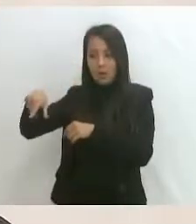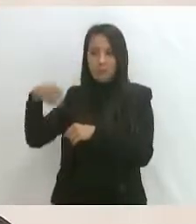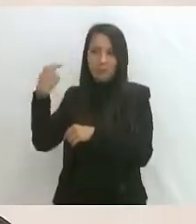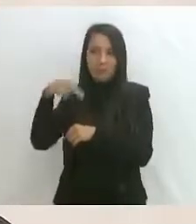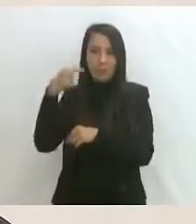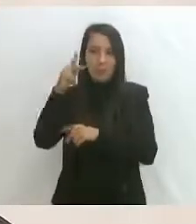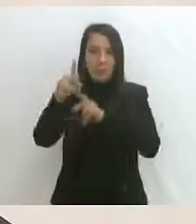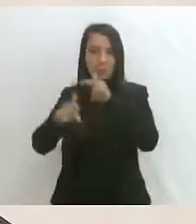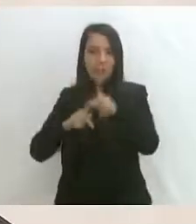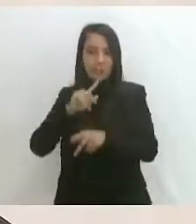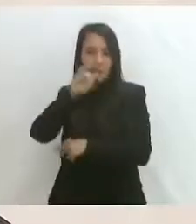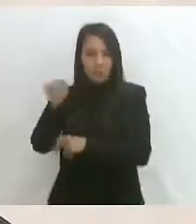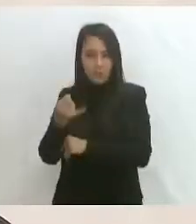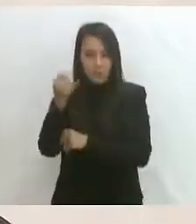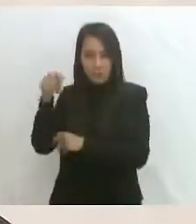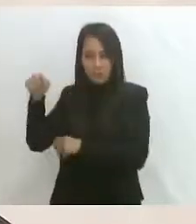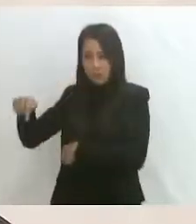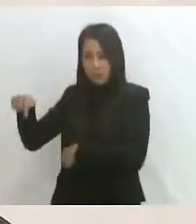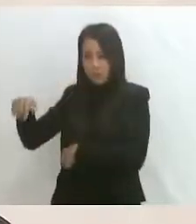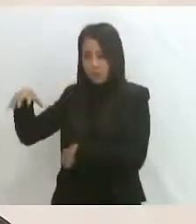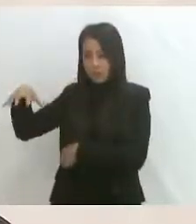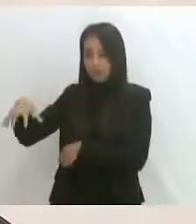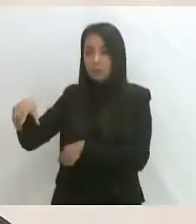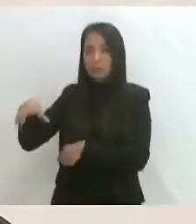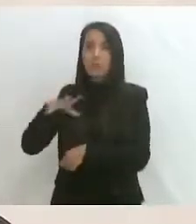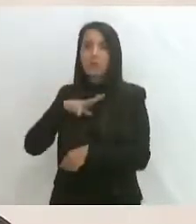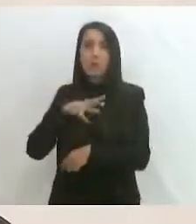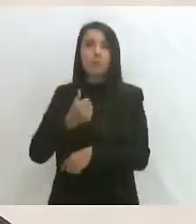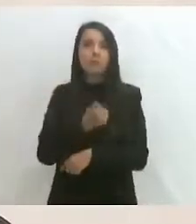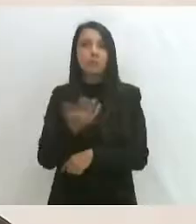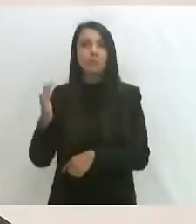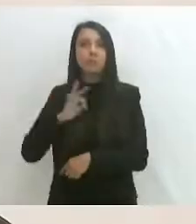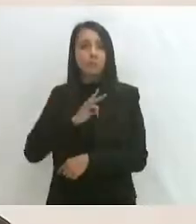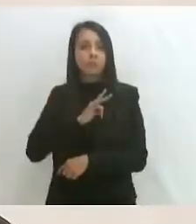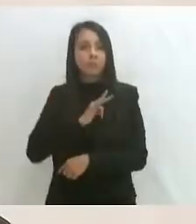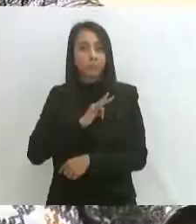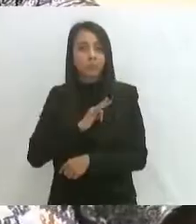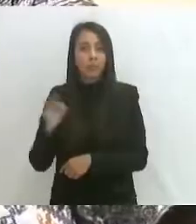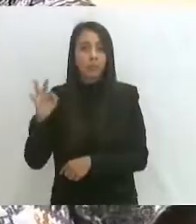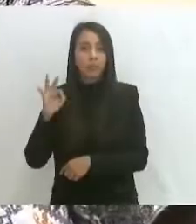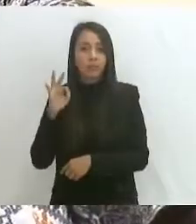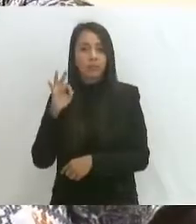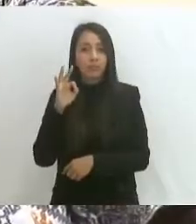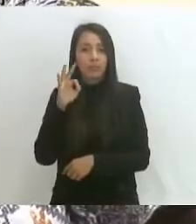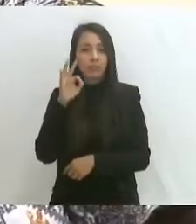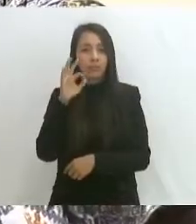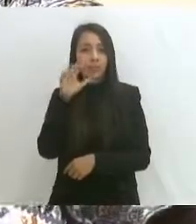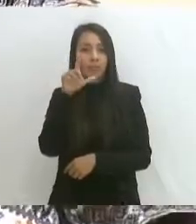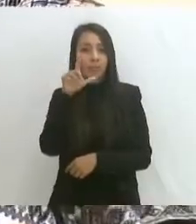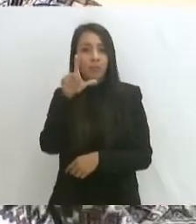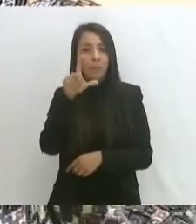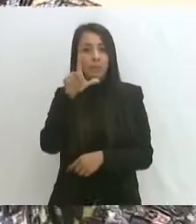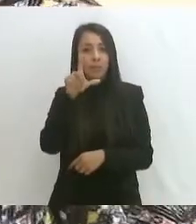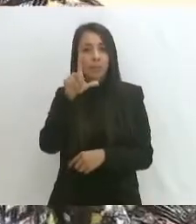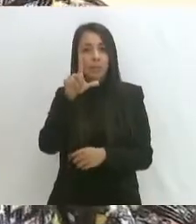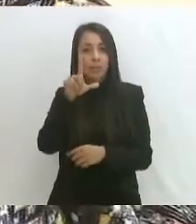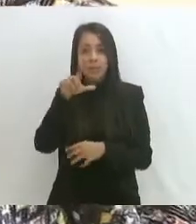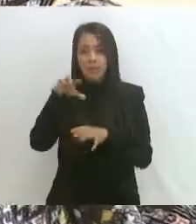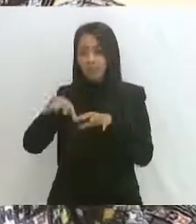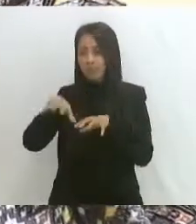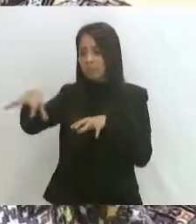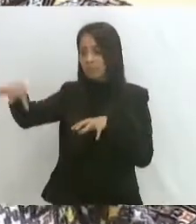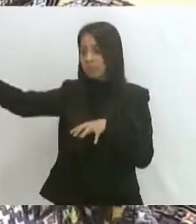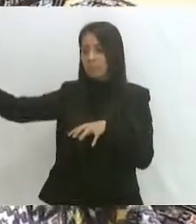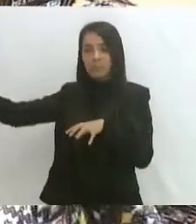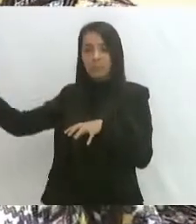Tijuana, y tiene alrededor de 17 asentamientos urbanos a su